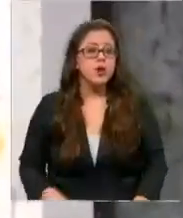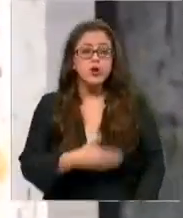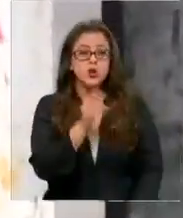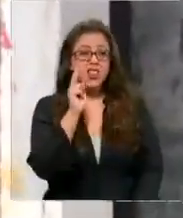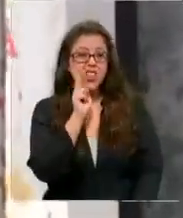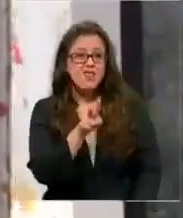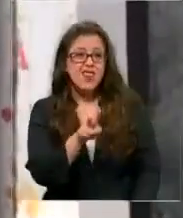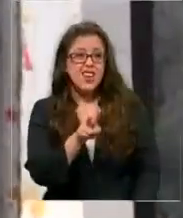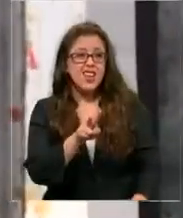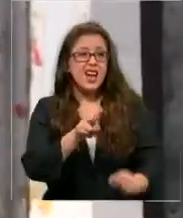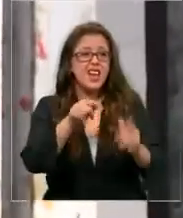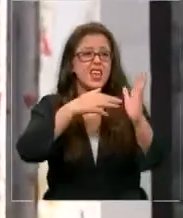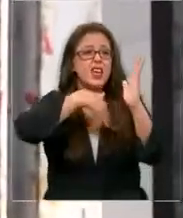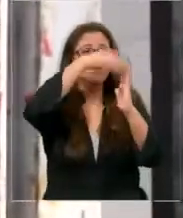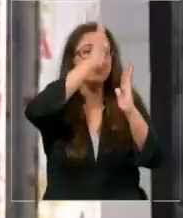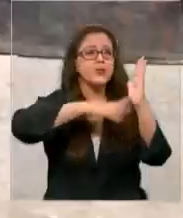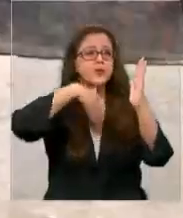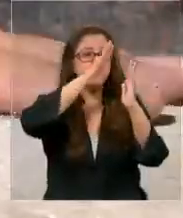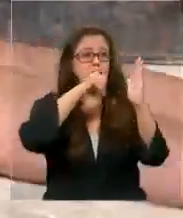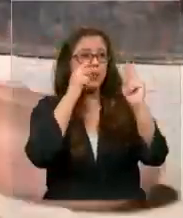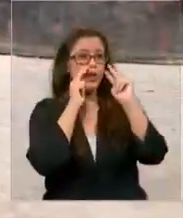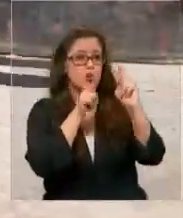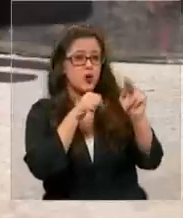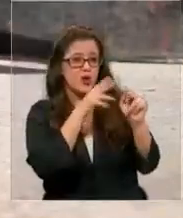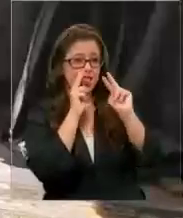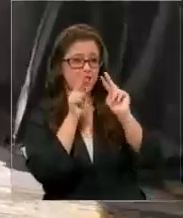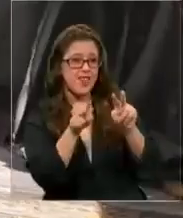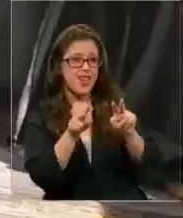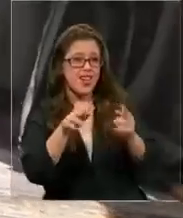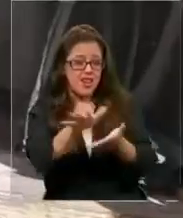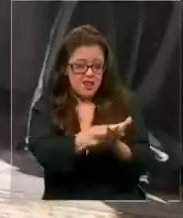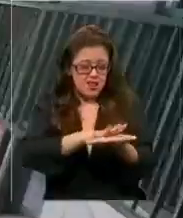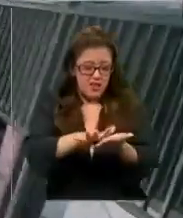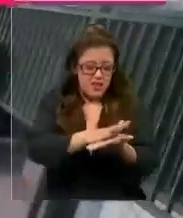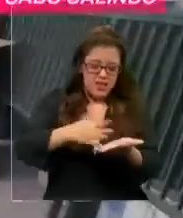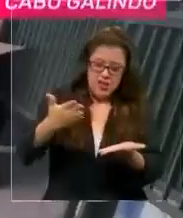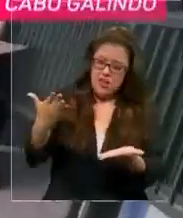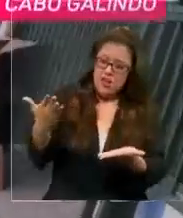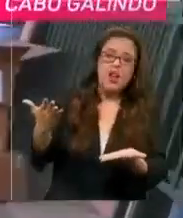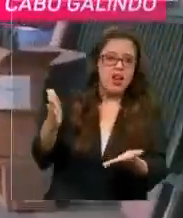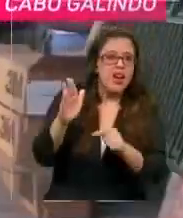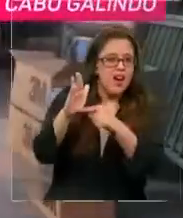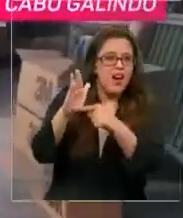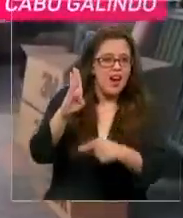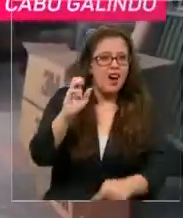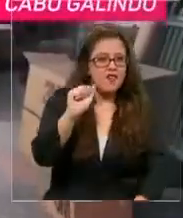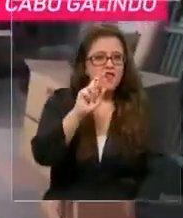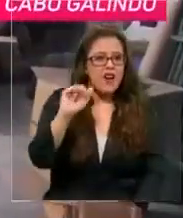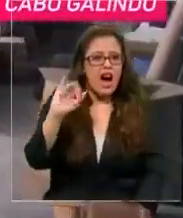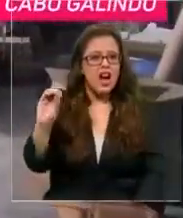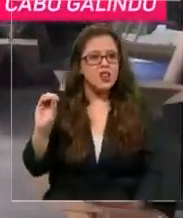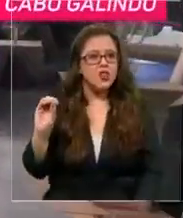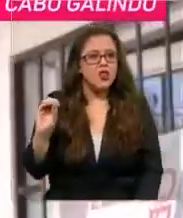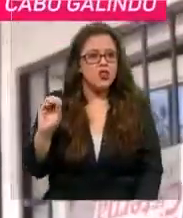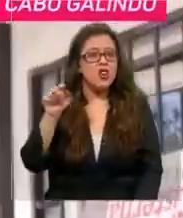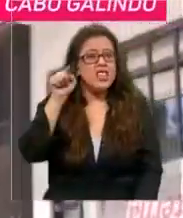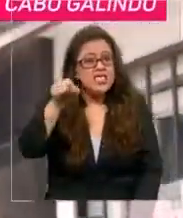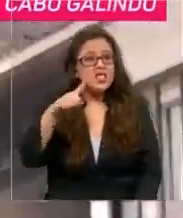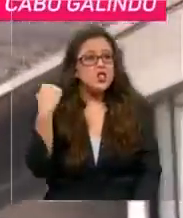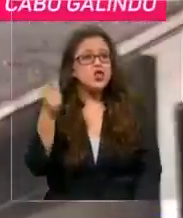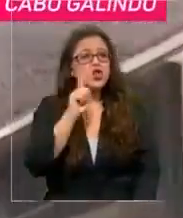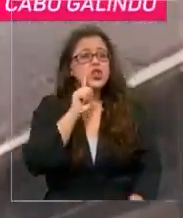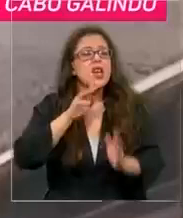tenemos lleno de pintura retroflectante. Tiene bario. Nosotros creemos que el cajón detenido más bario